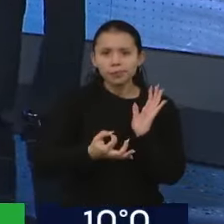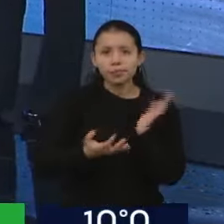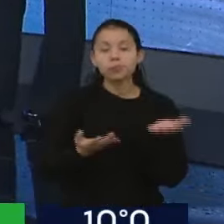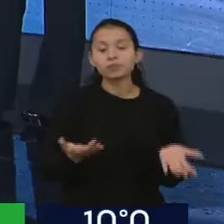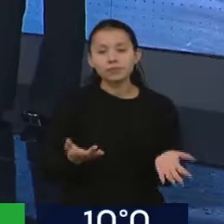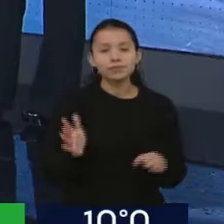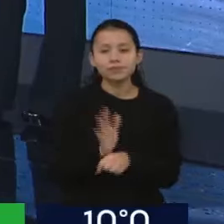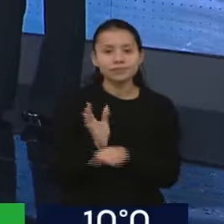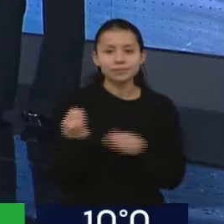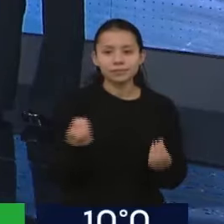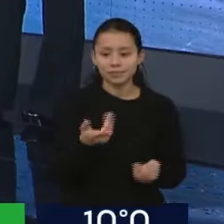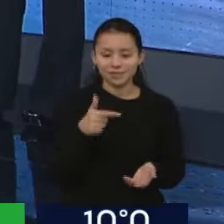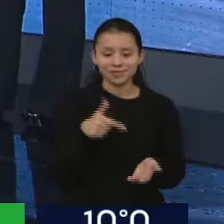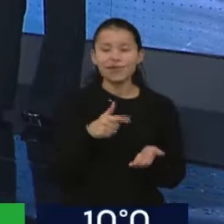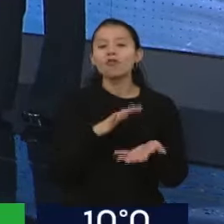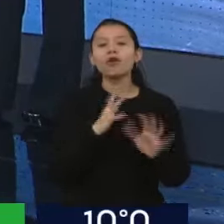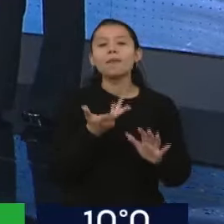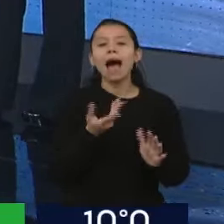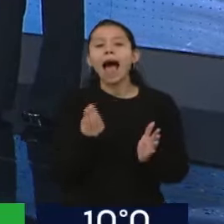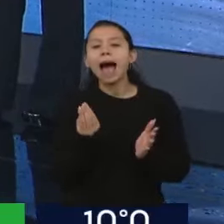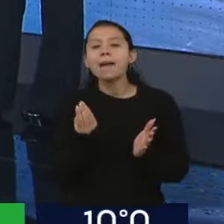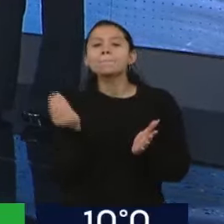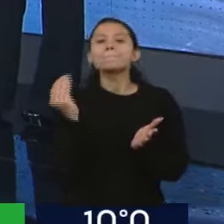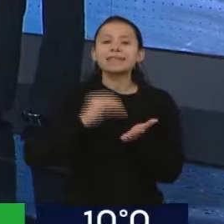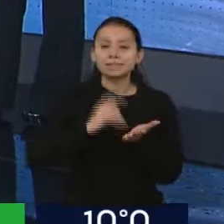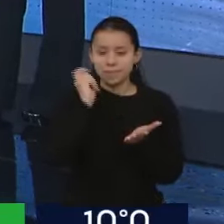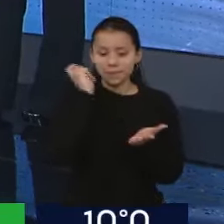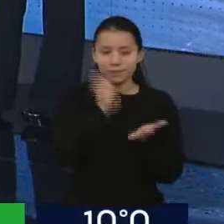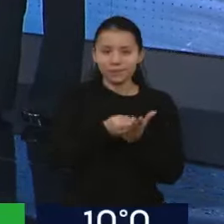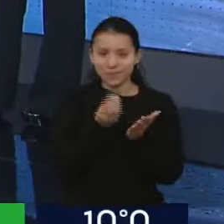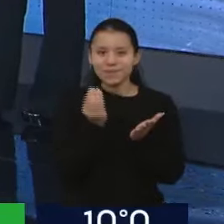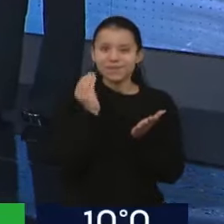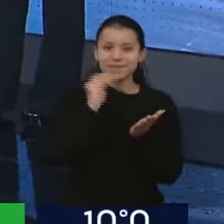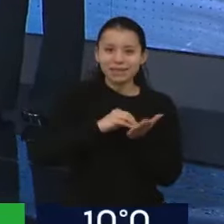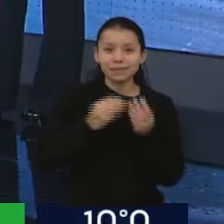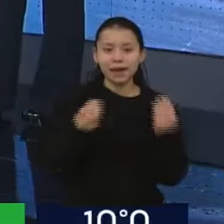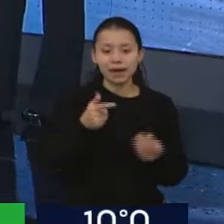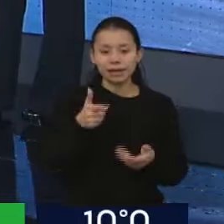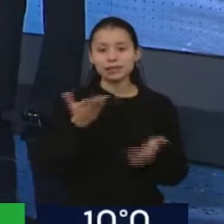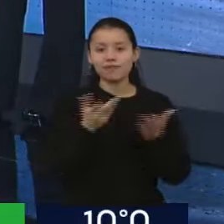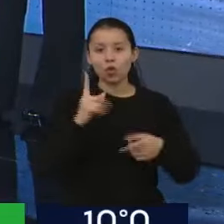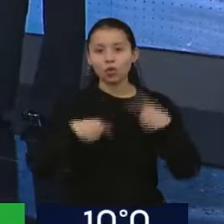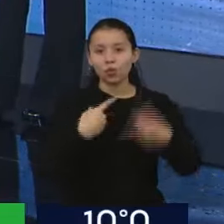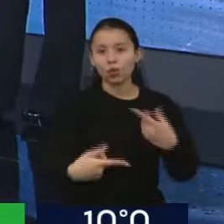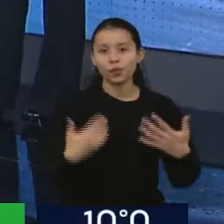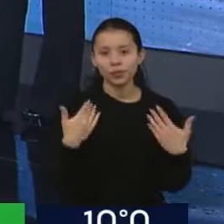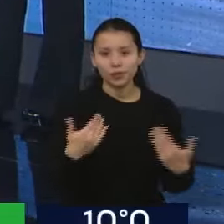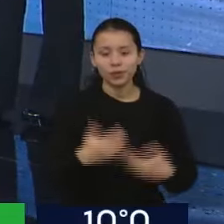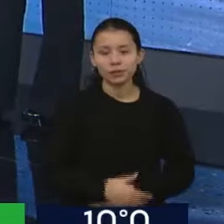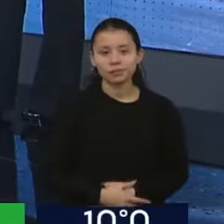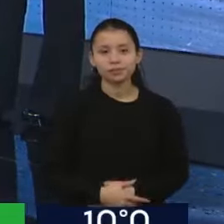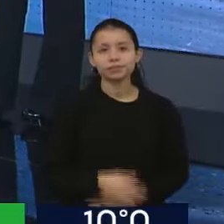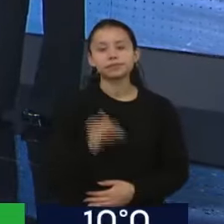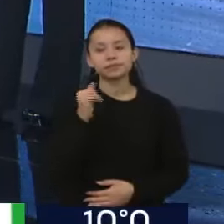pagan un plus para que no se les interrumpa el servicio. El tema son los contratos de servicio interrumpible. Sí. O de servicio